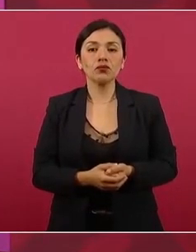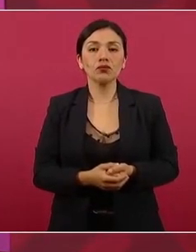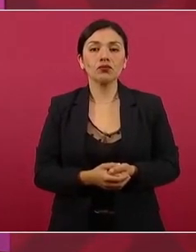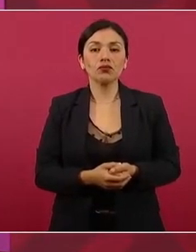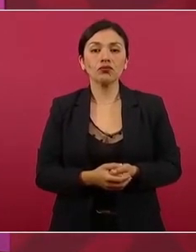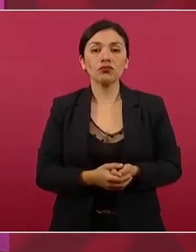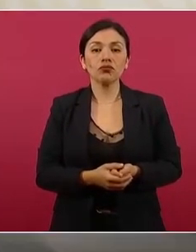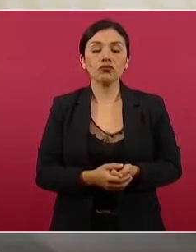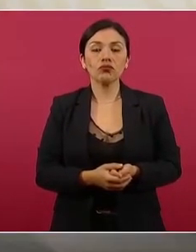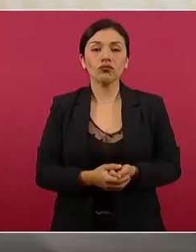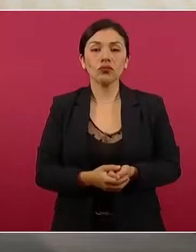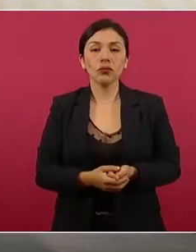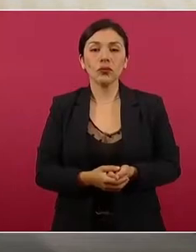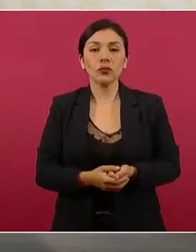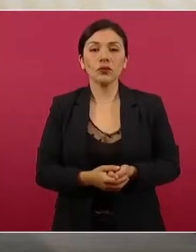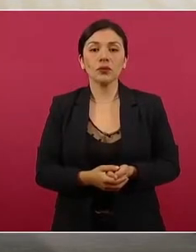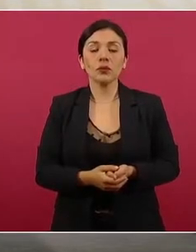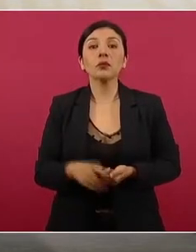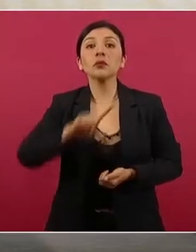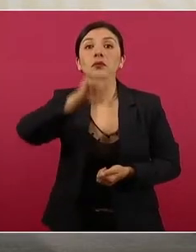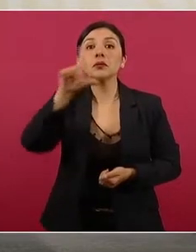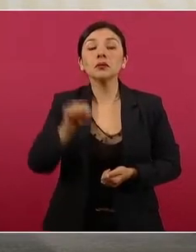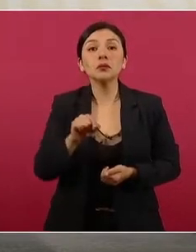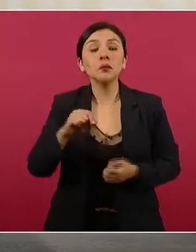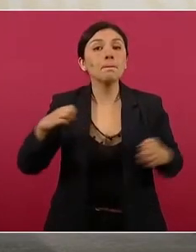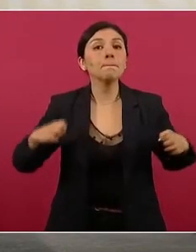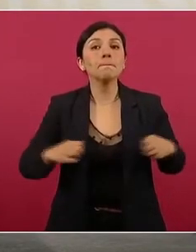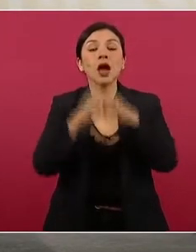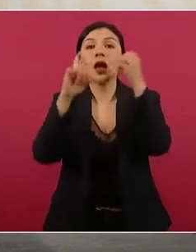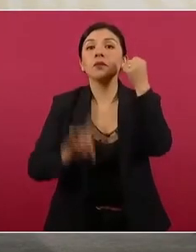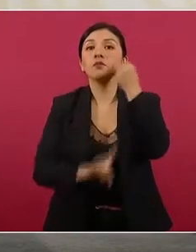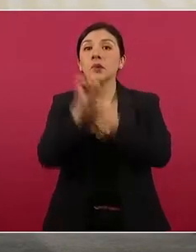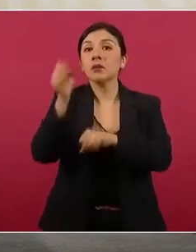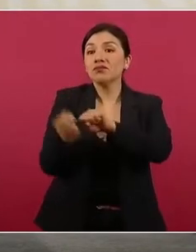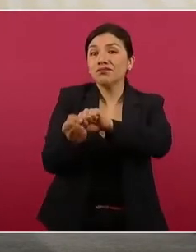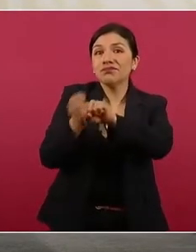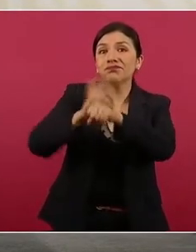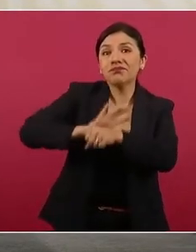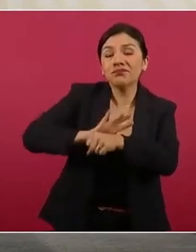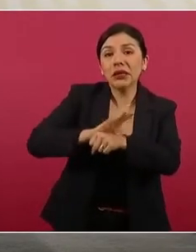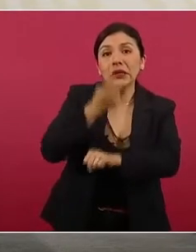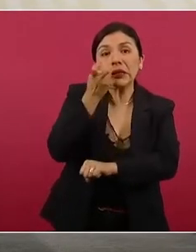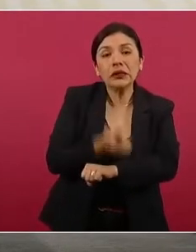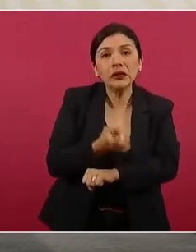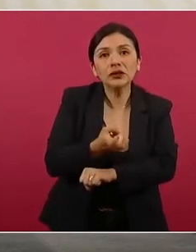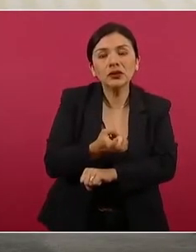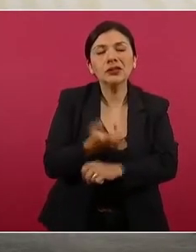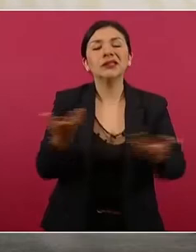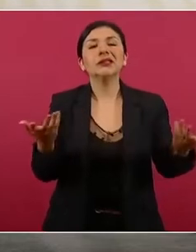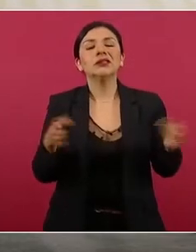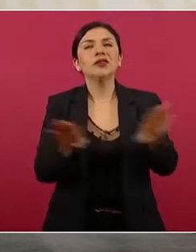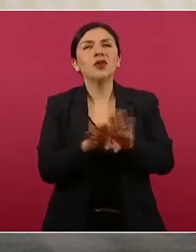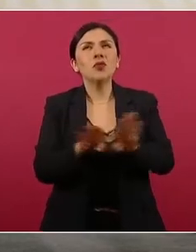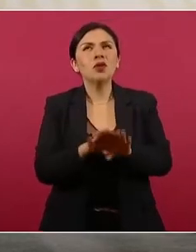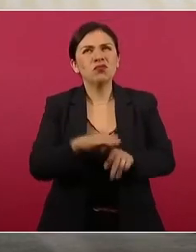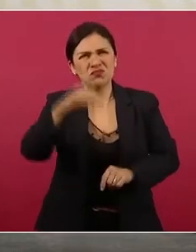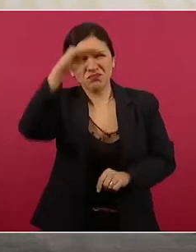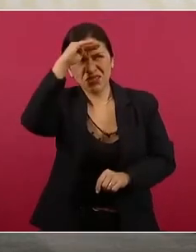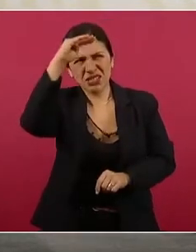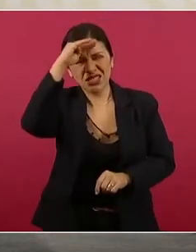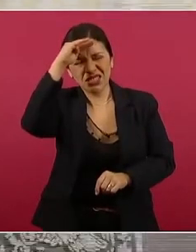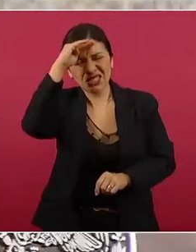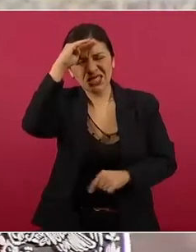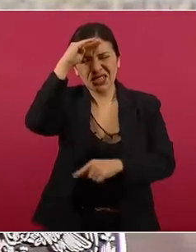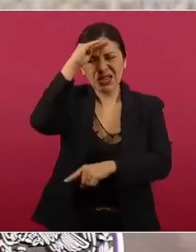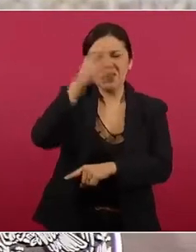Y con la pandemia, incluso pensando que ya el petróleo